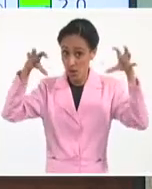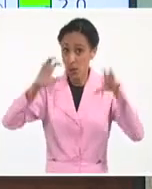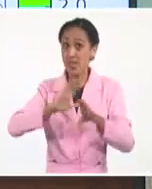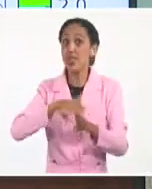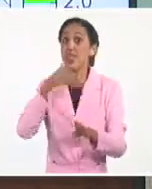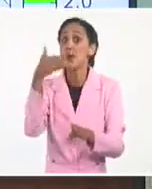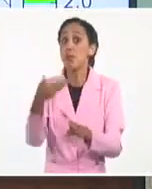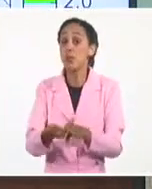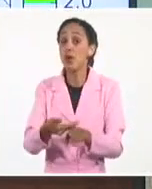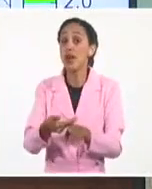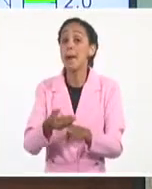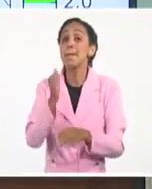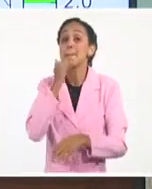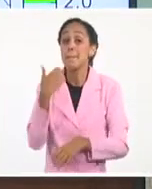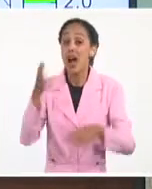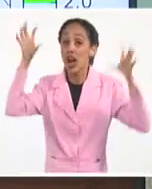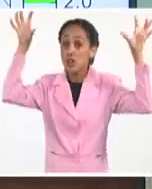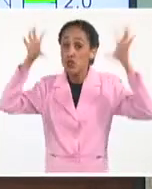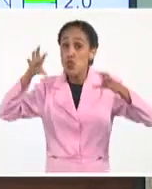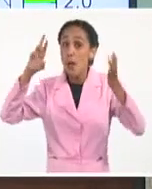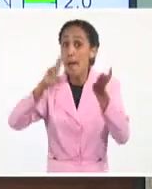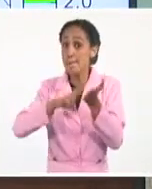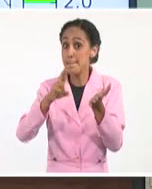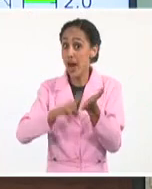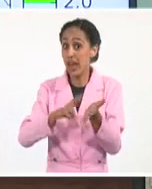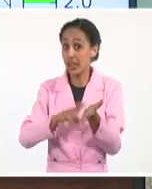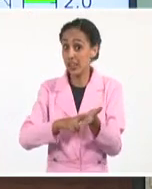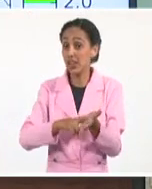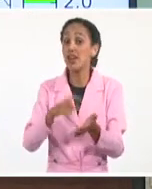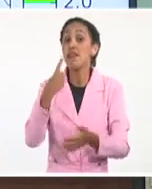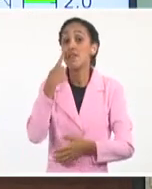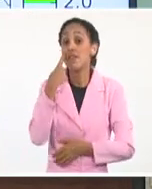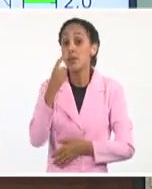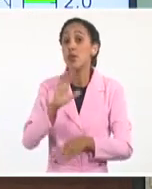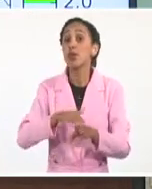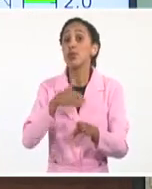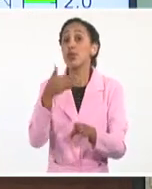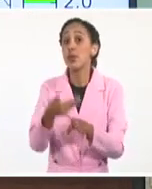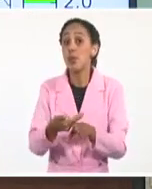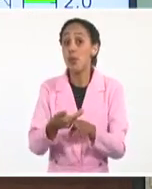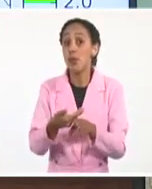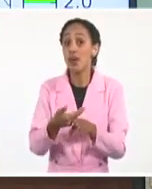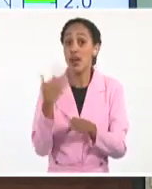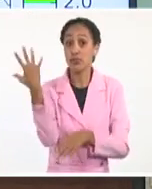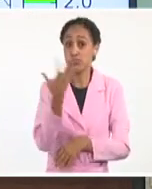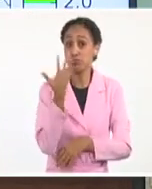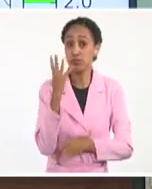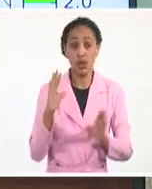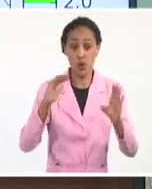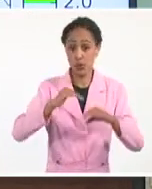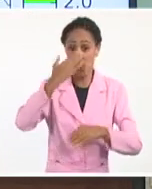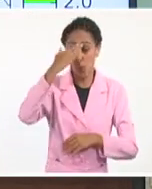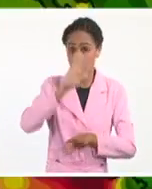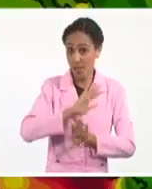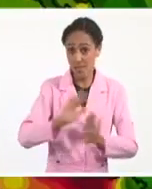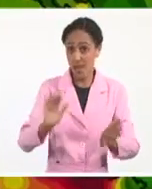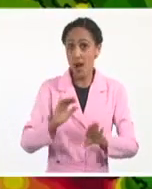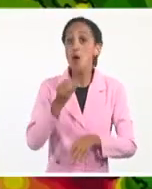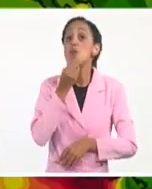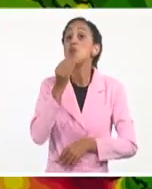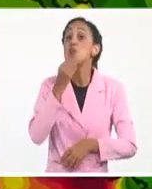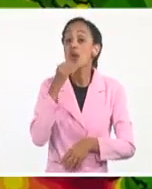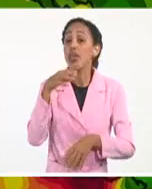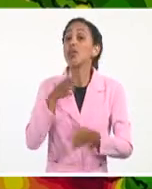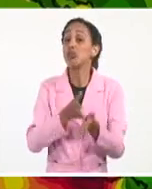lluvia hasta el martes, vemos entonces que incluso después de salir de Cuba, puede haber banda de lluvia sobre nuestro